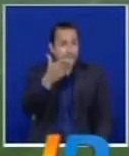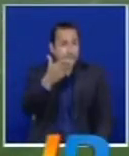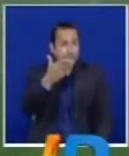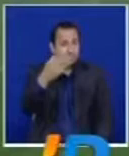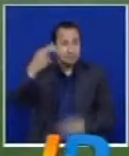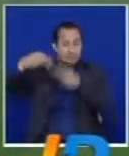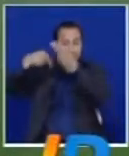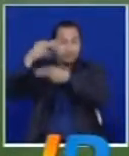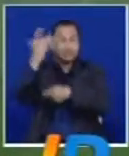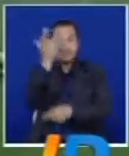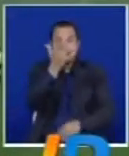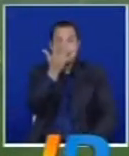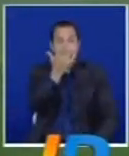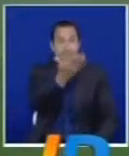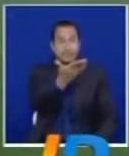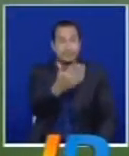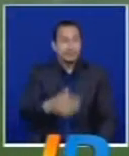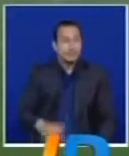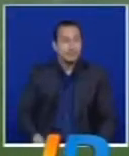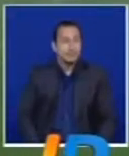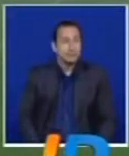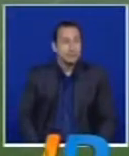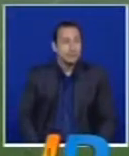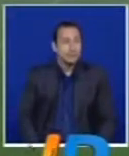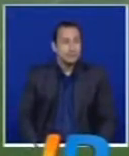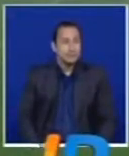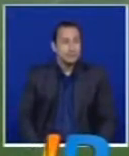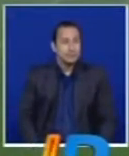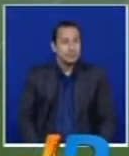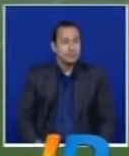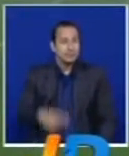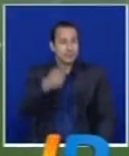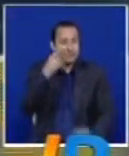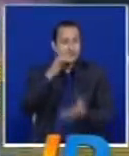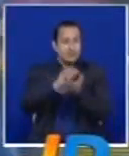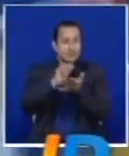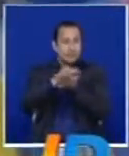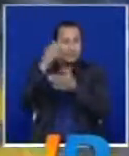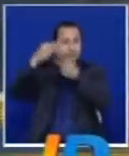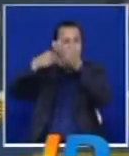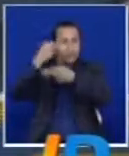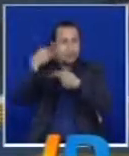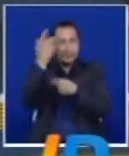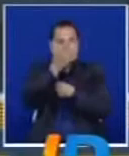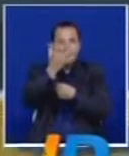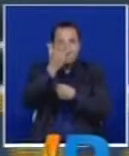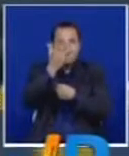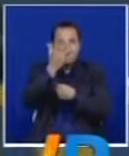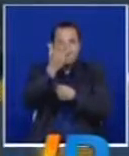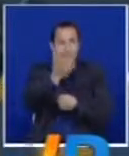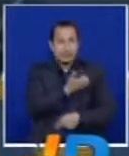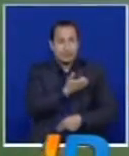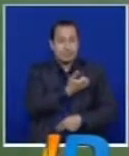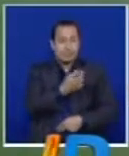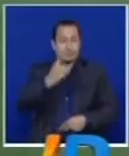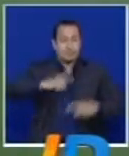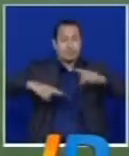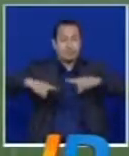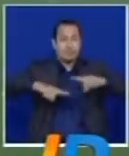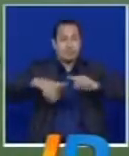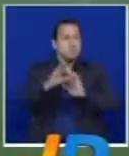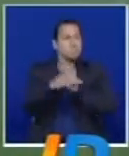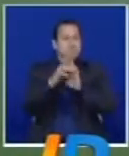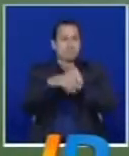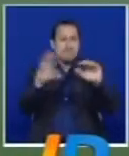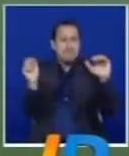El afrodescendiente. A propósito de la cumbre de mandatarios afrodescendientes, este no es mandatario, pero este sí mandó. A